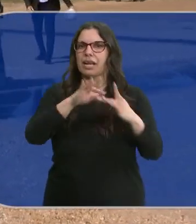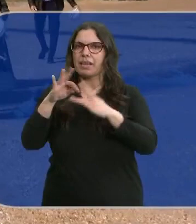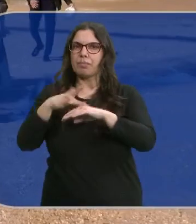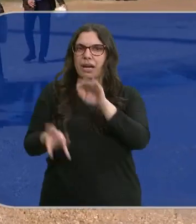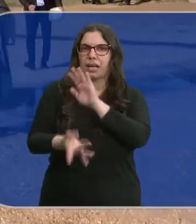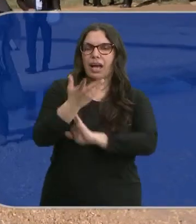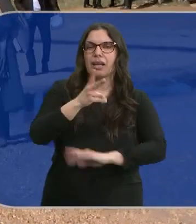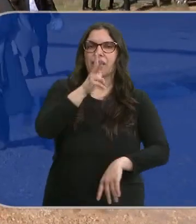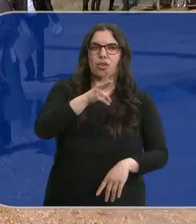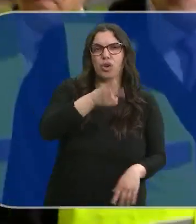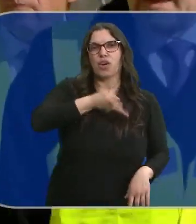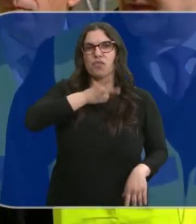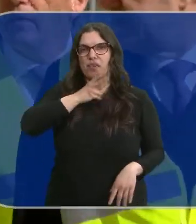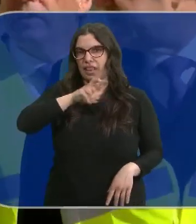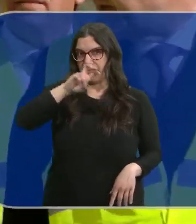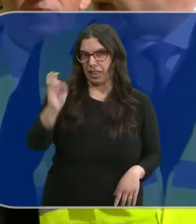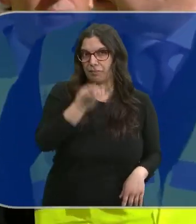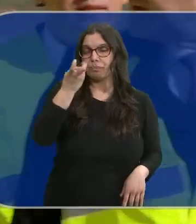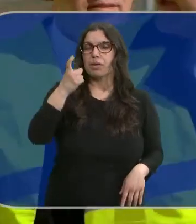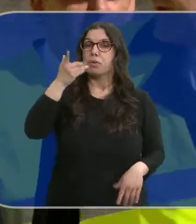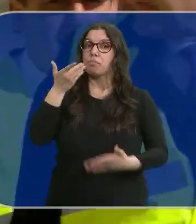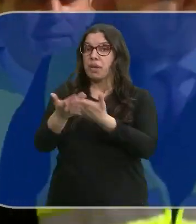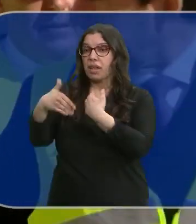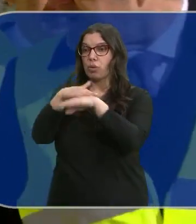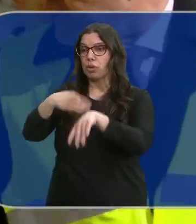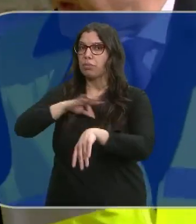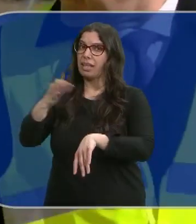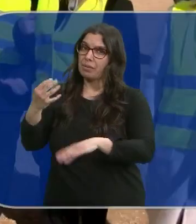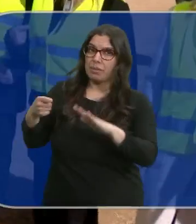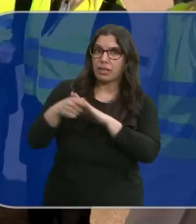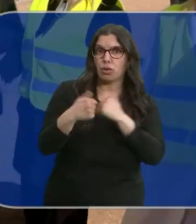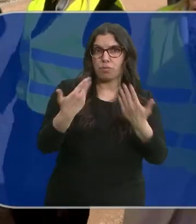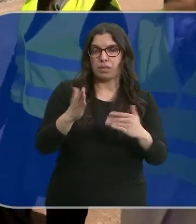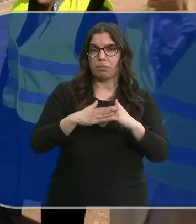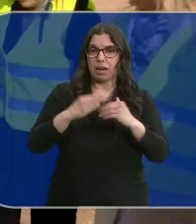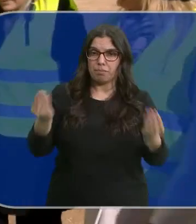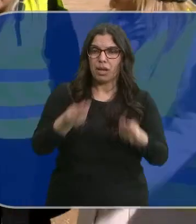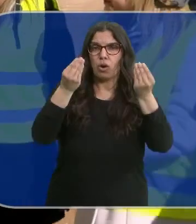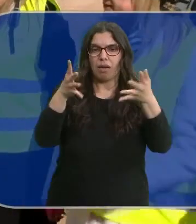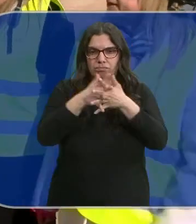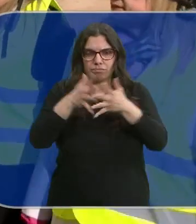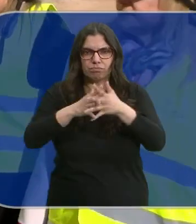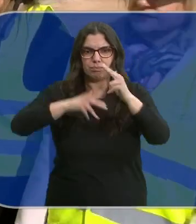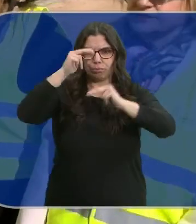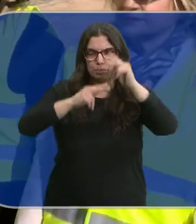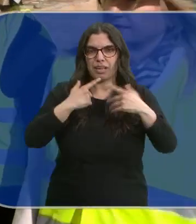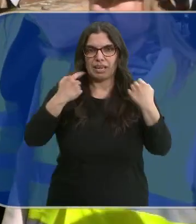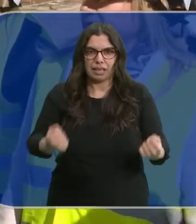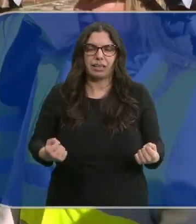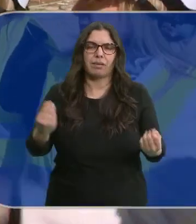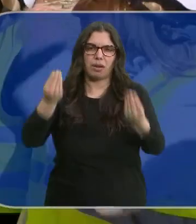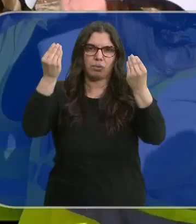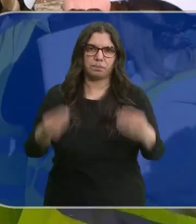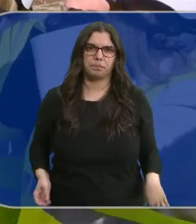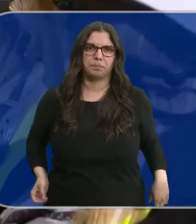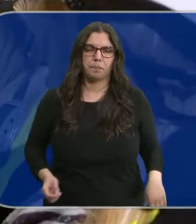hidrógeno verde y sus derivados. Pero ha pedido más inversión al gobierno central para la mejora y la construcción de nuevas infraestructuras energéticas sostenibles.